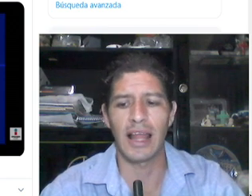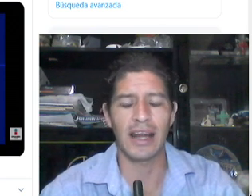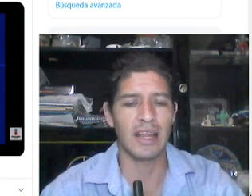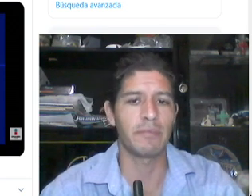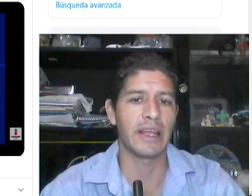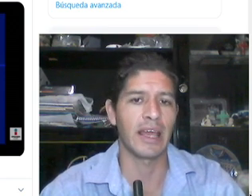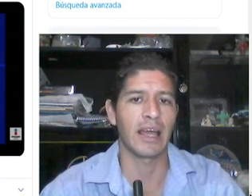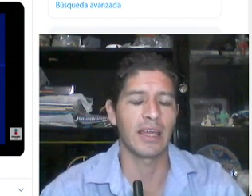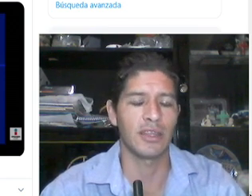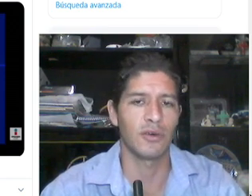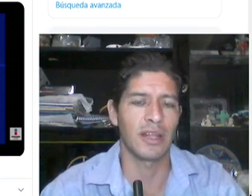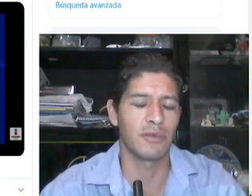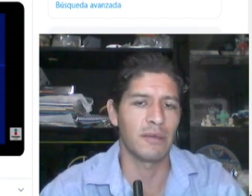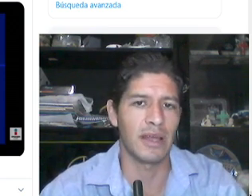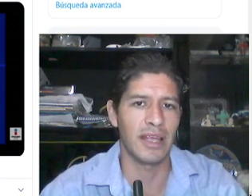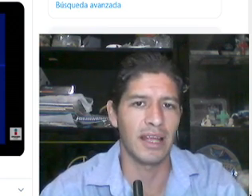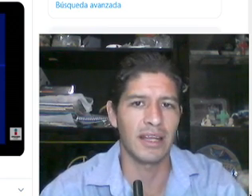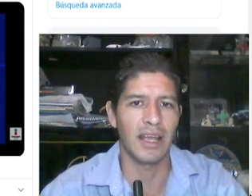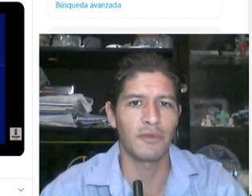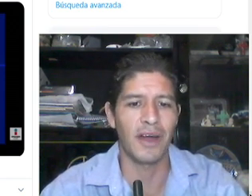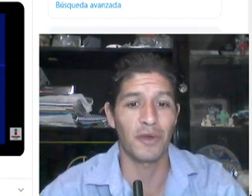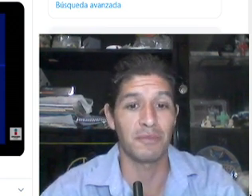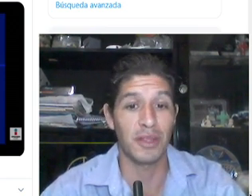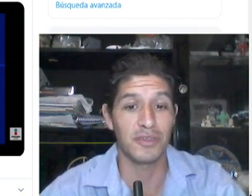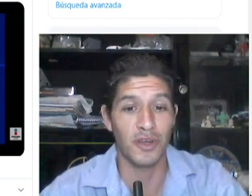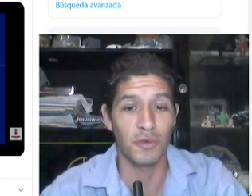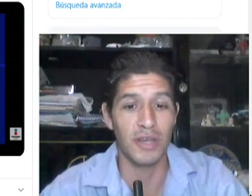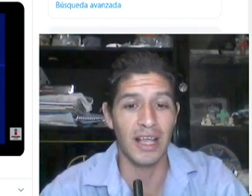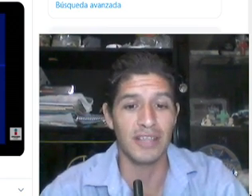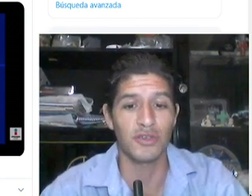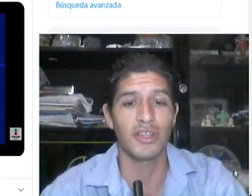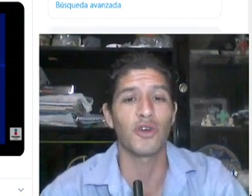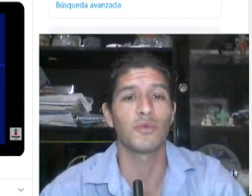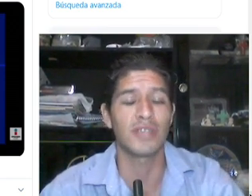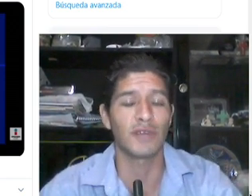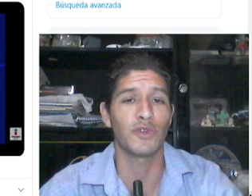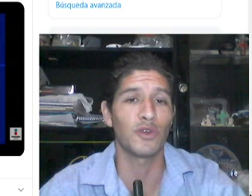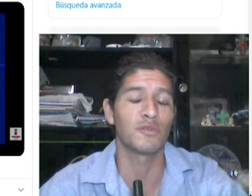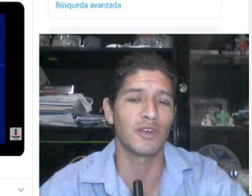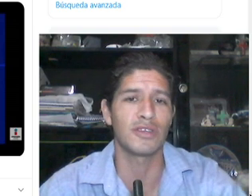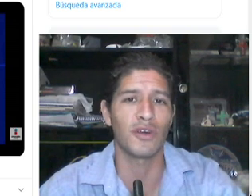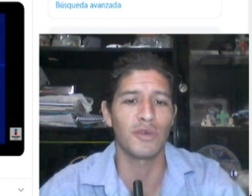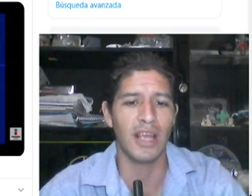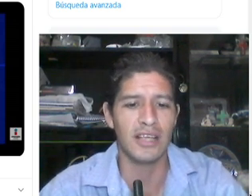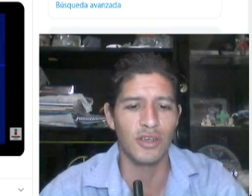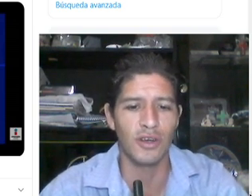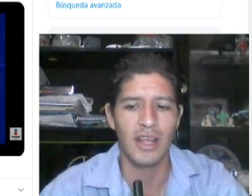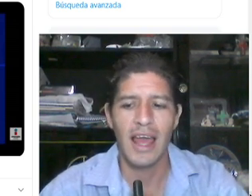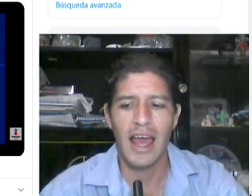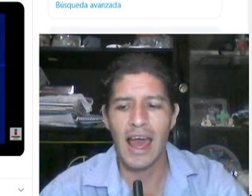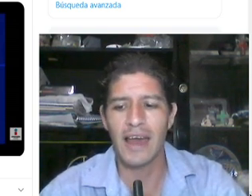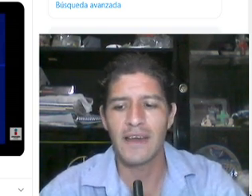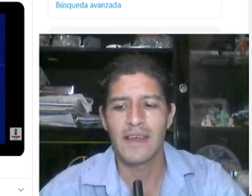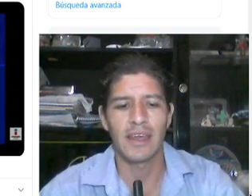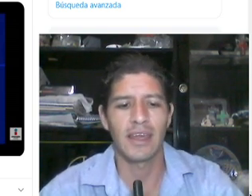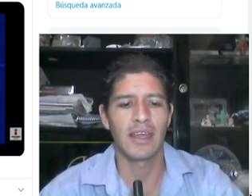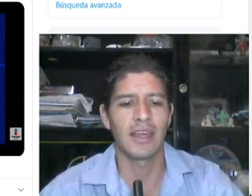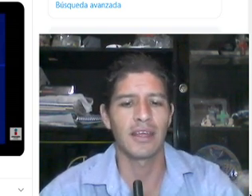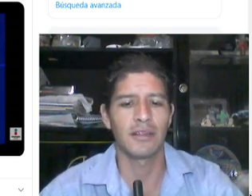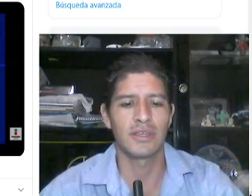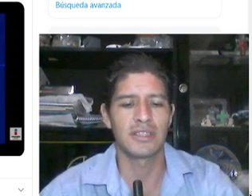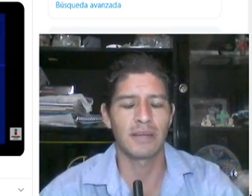a la réplica que dio de alguna manera enrique al faro en medios de comunicación y como se refirieron los medios de comunicación a